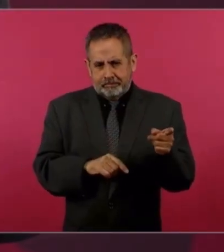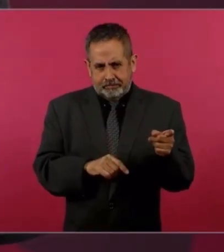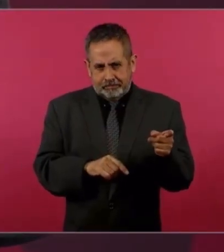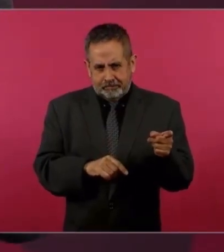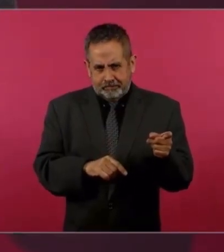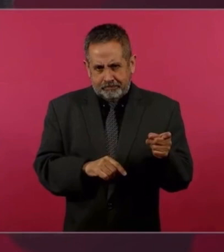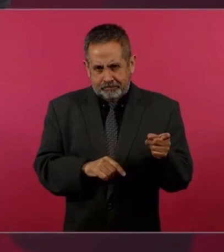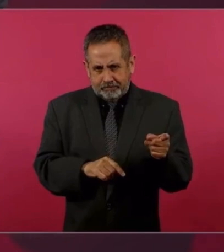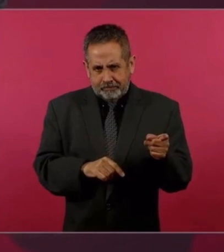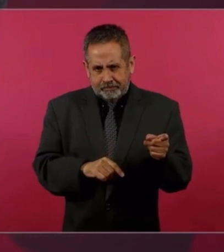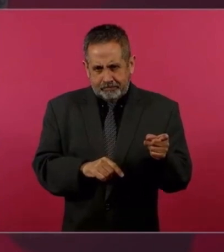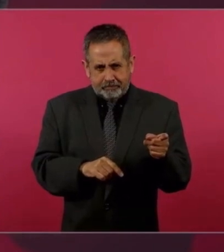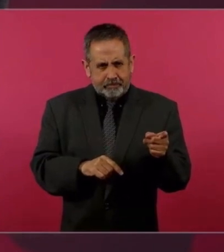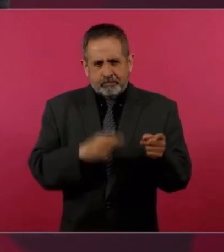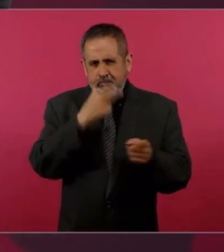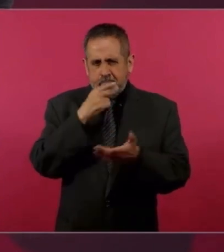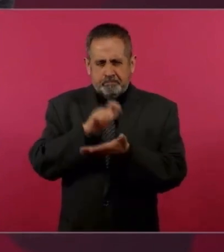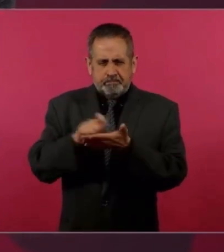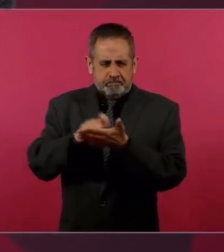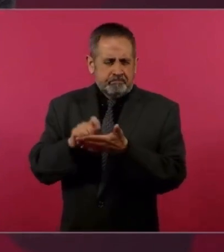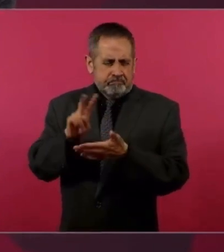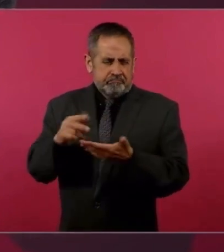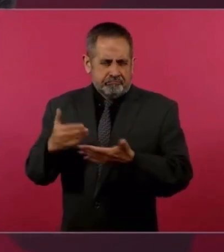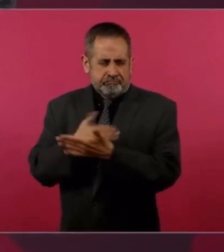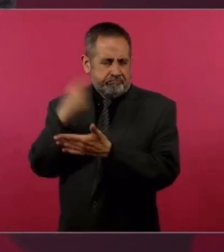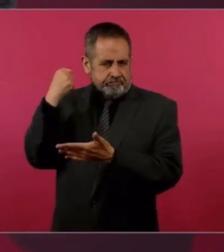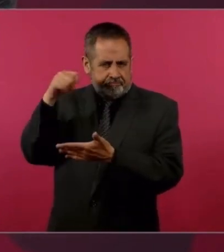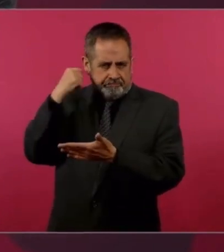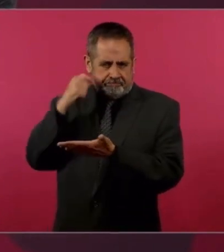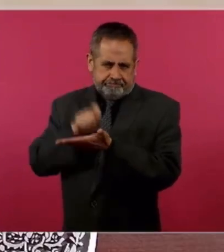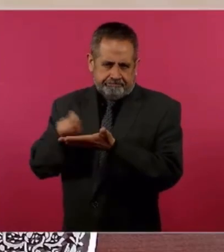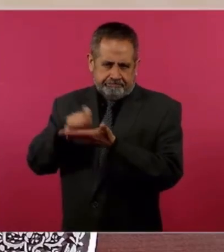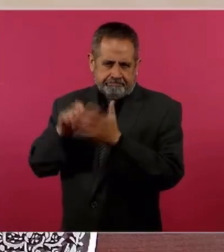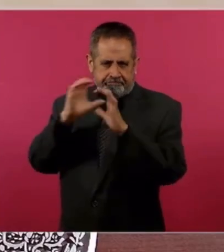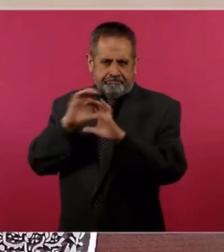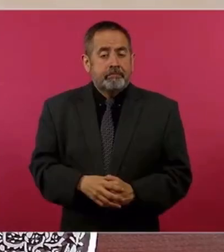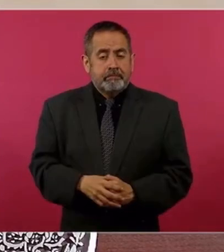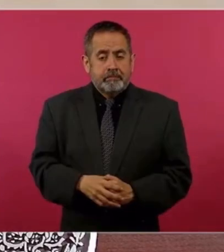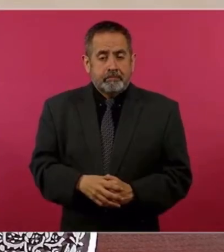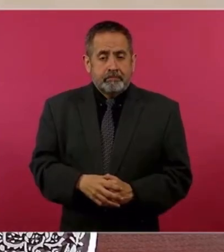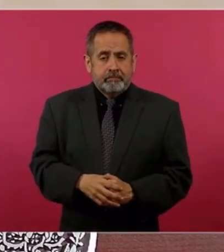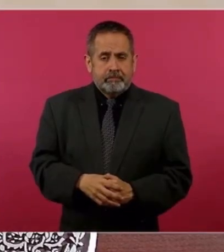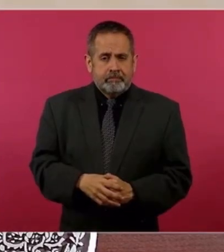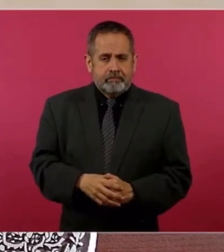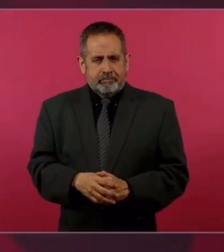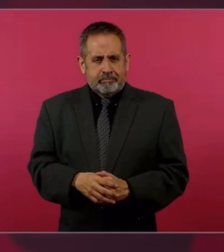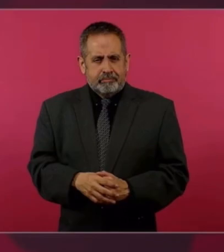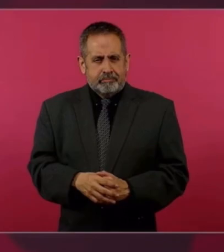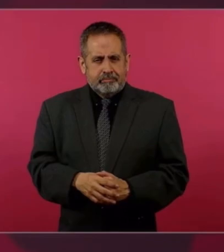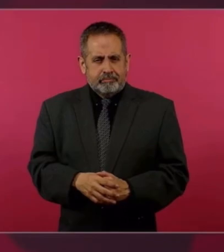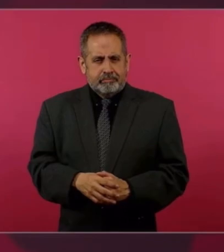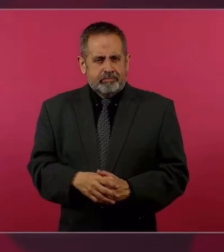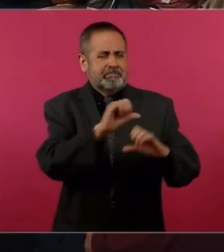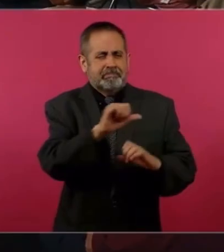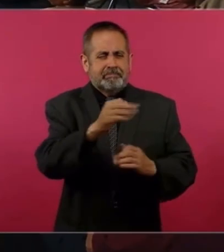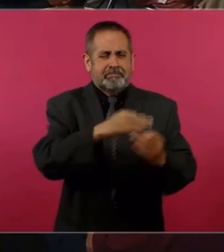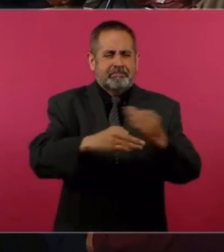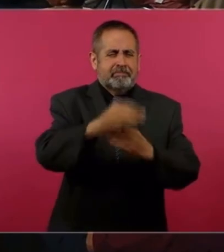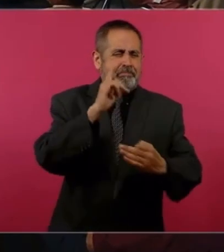compositor tabasqueño, Todas las mujeres, corazón. A ver,